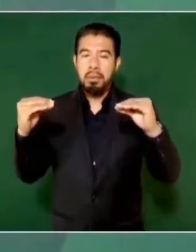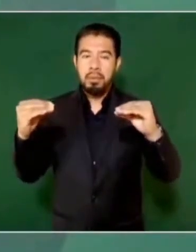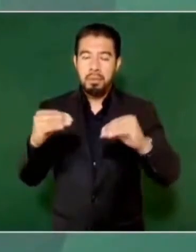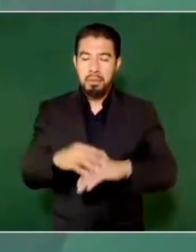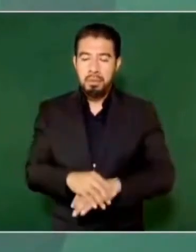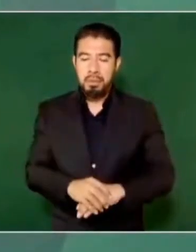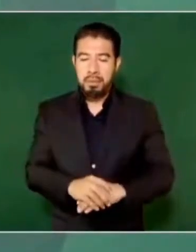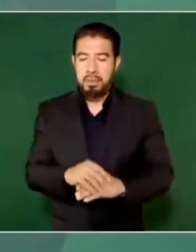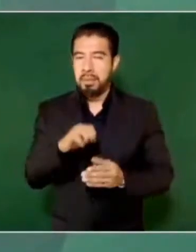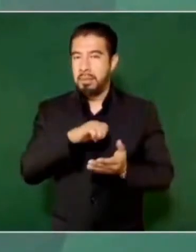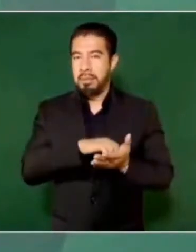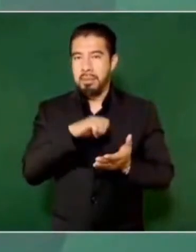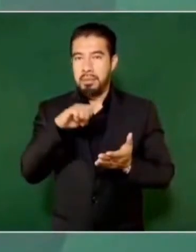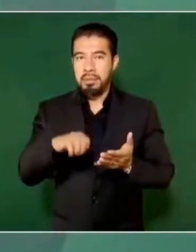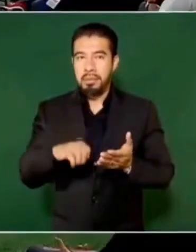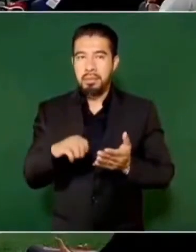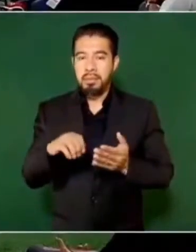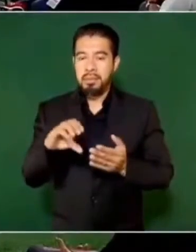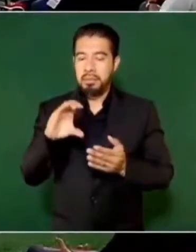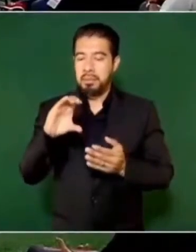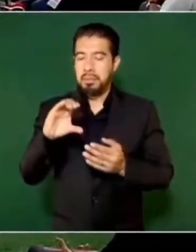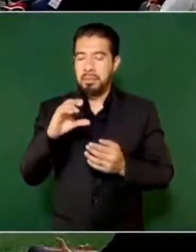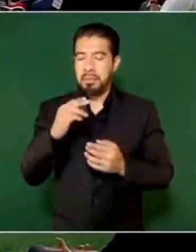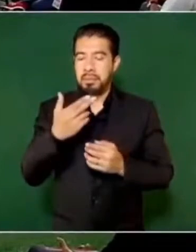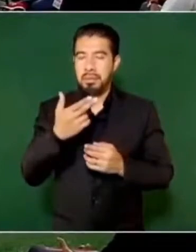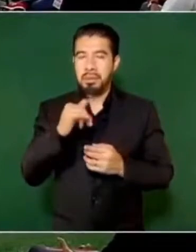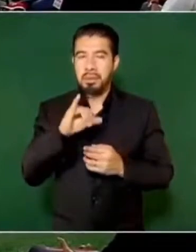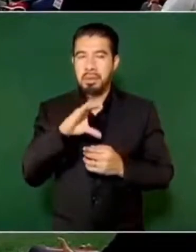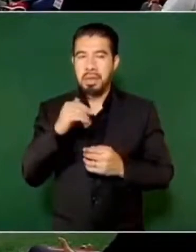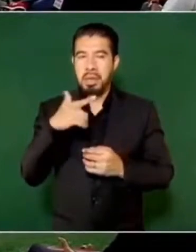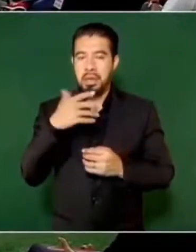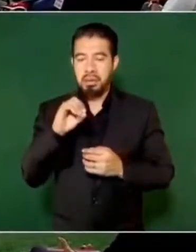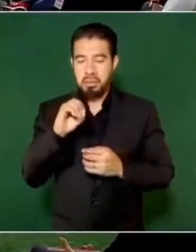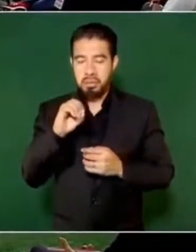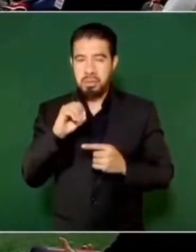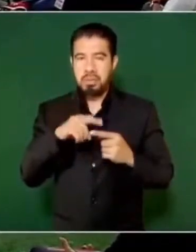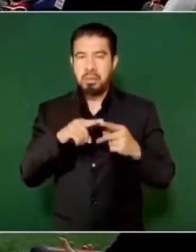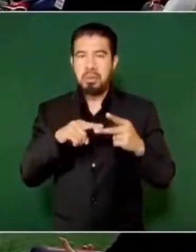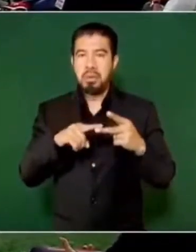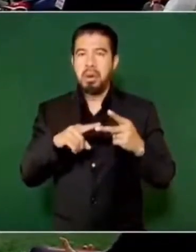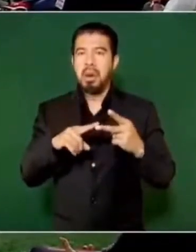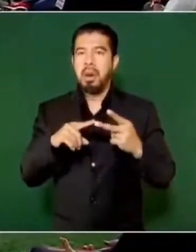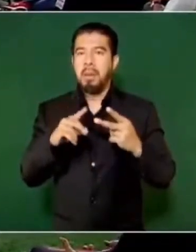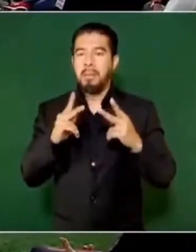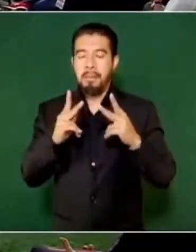por ejemplo, Chicago, París,